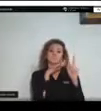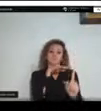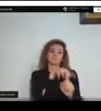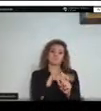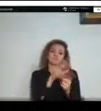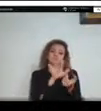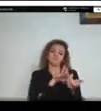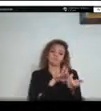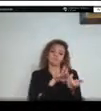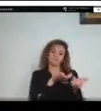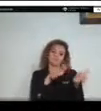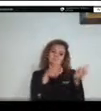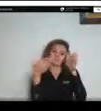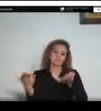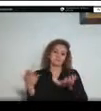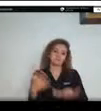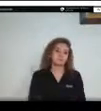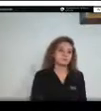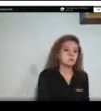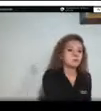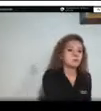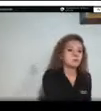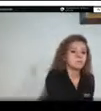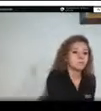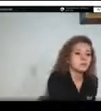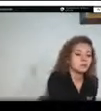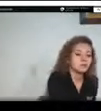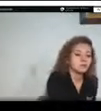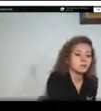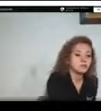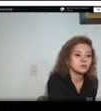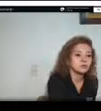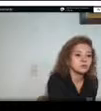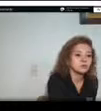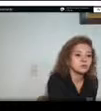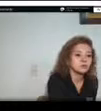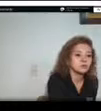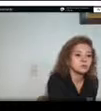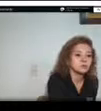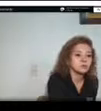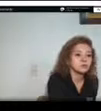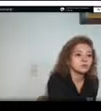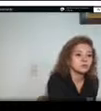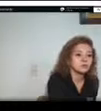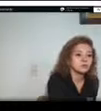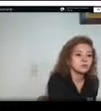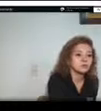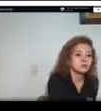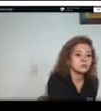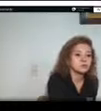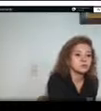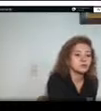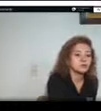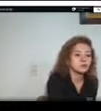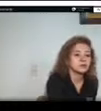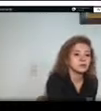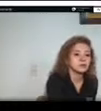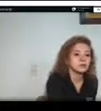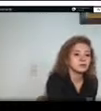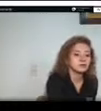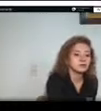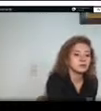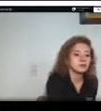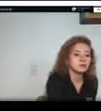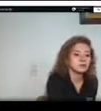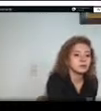otra imagen ya presentada en Cumaral, los incendios forestales afectaron una tamandúa, es un vermilinguo, es decir, el